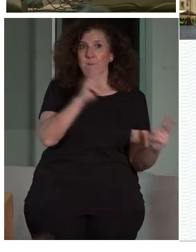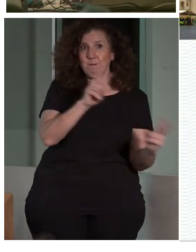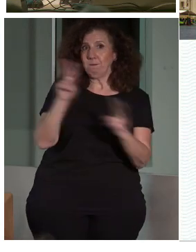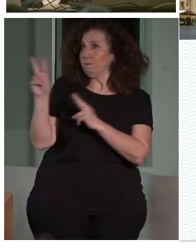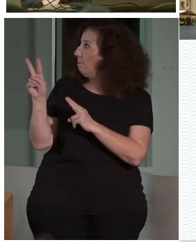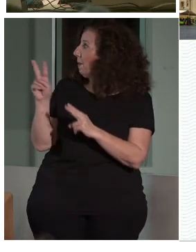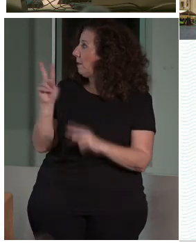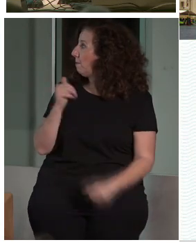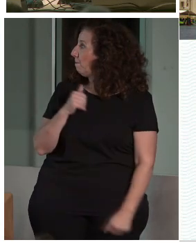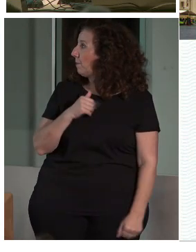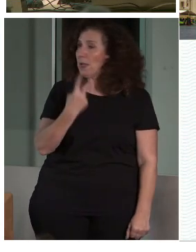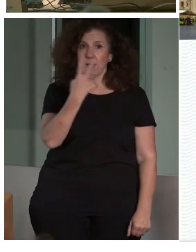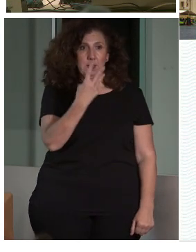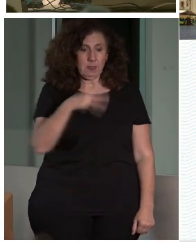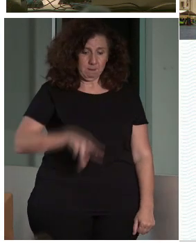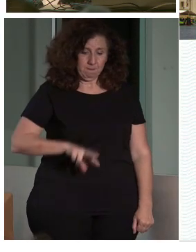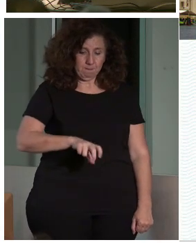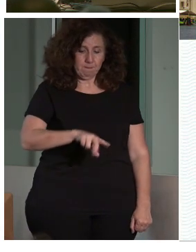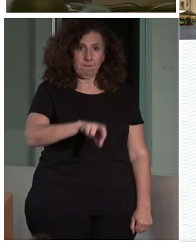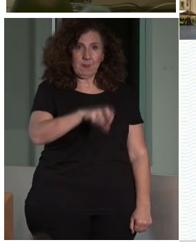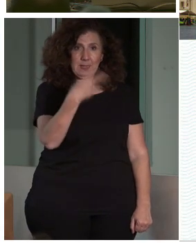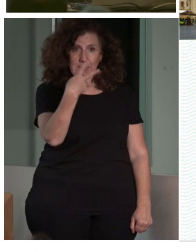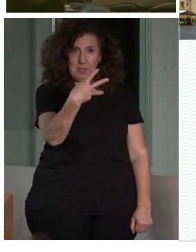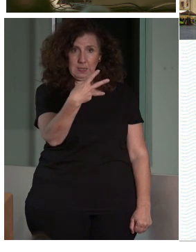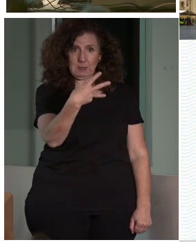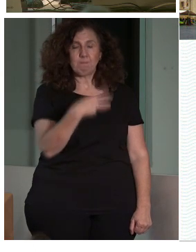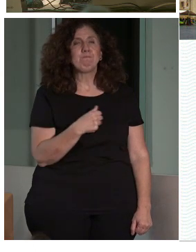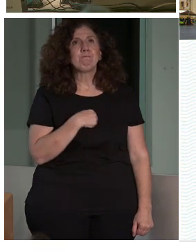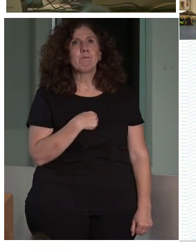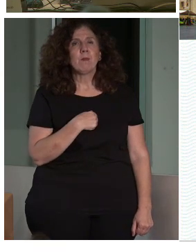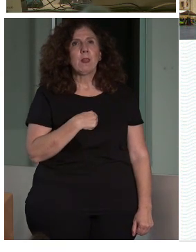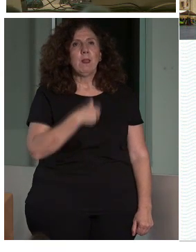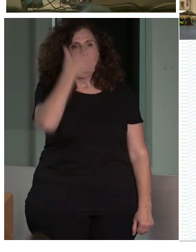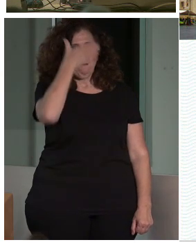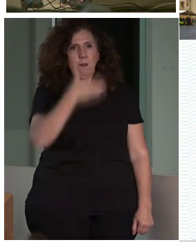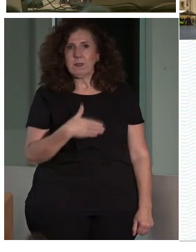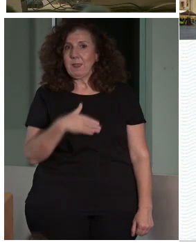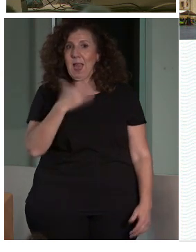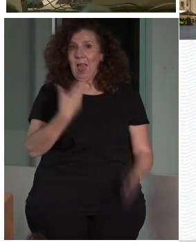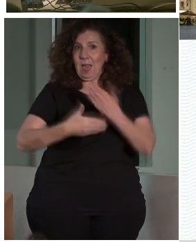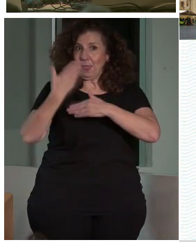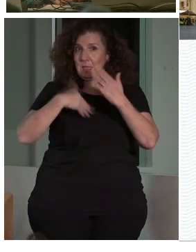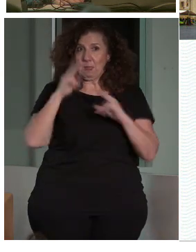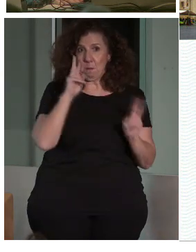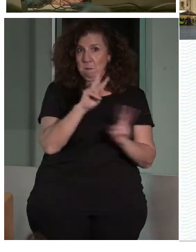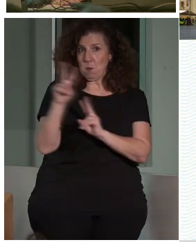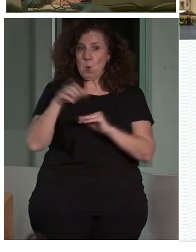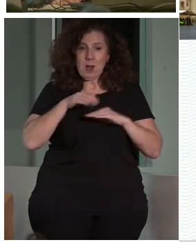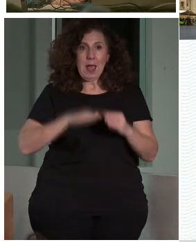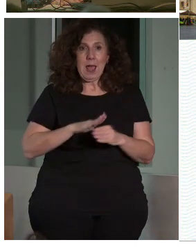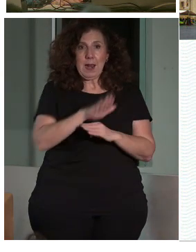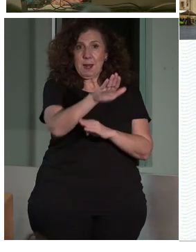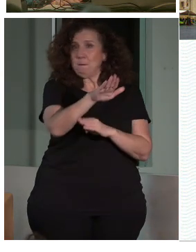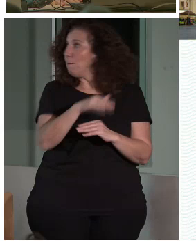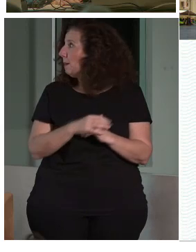las tres peldaños que existen en fachada principal. Hace tiempo se construyó esta rampa que veis aquí. Y a mí esta